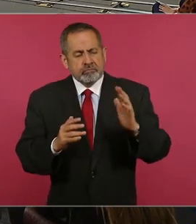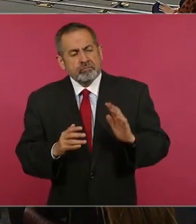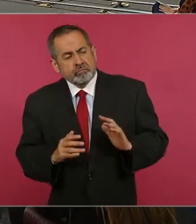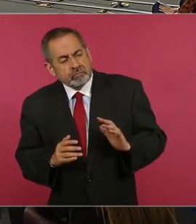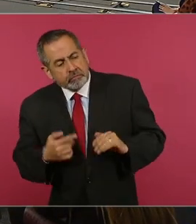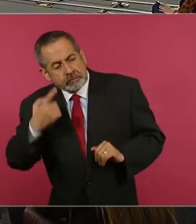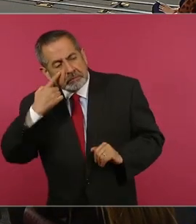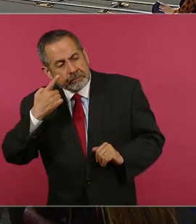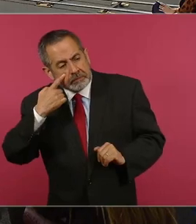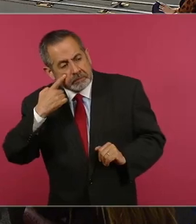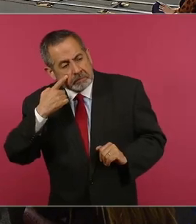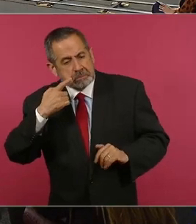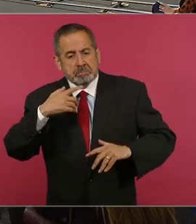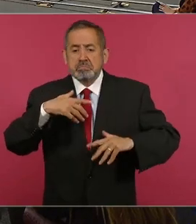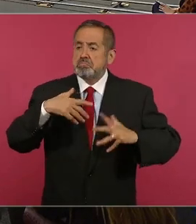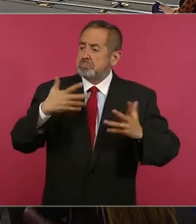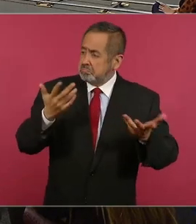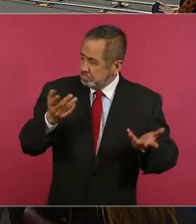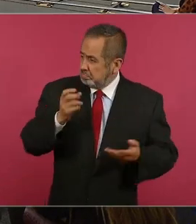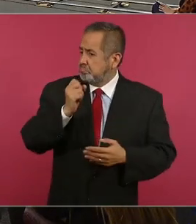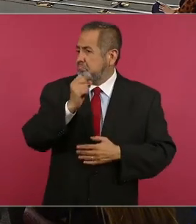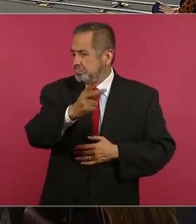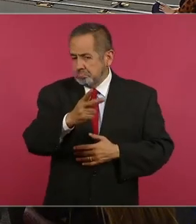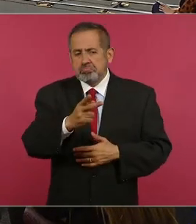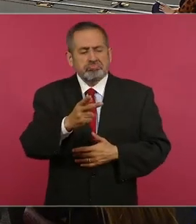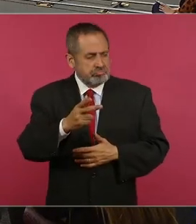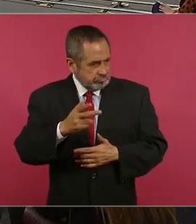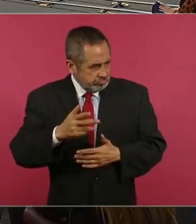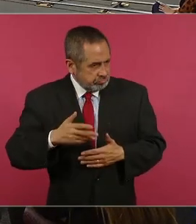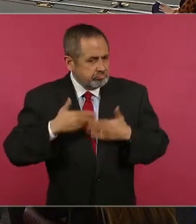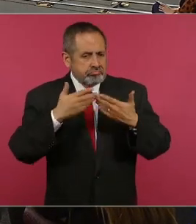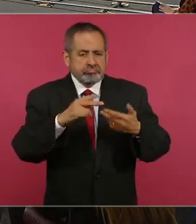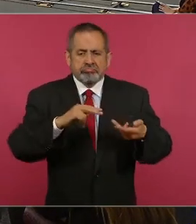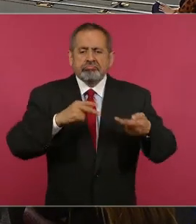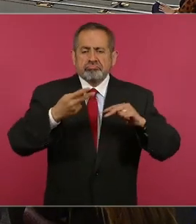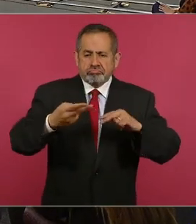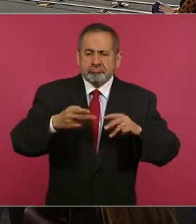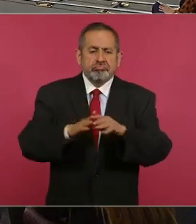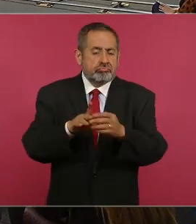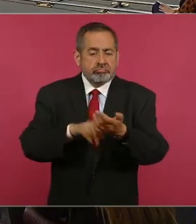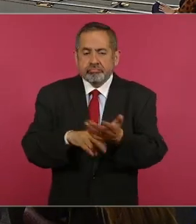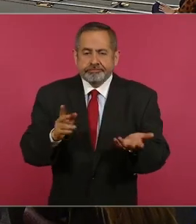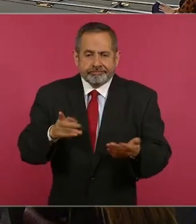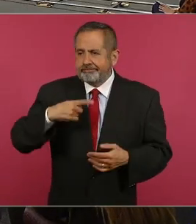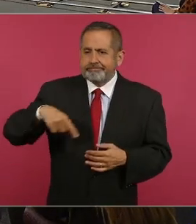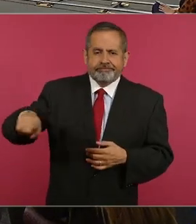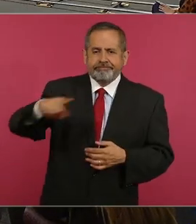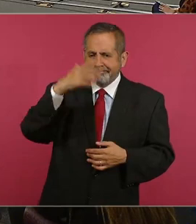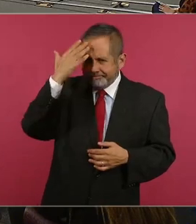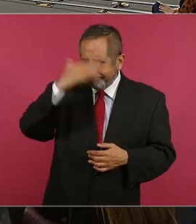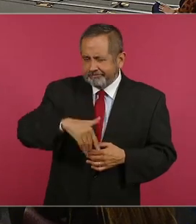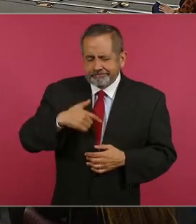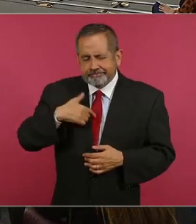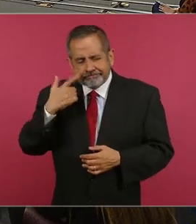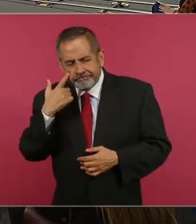sabe reconocer.